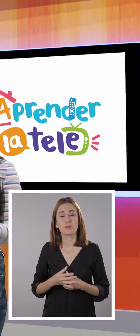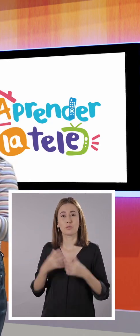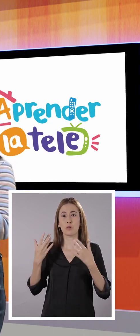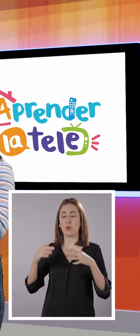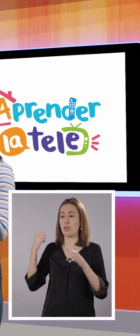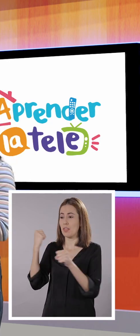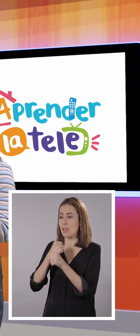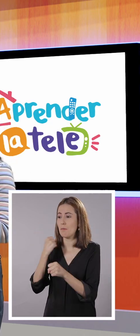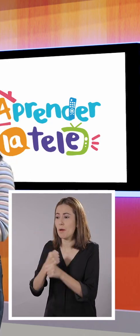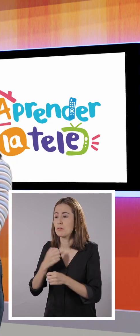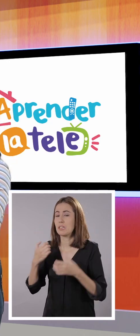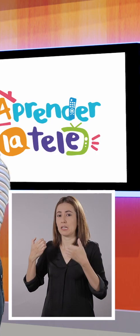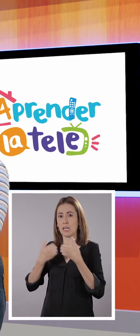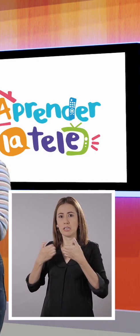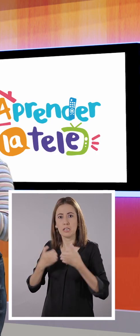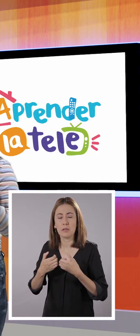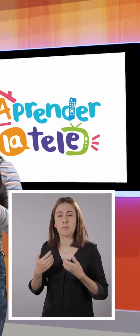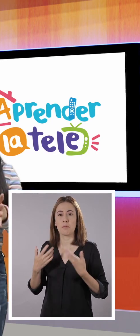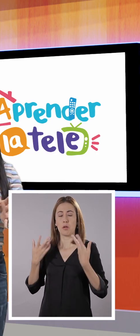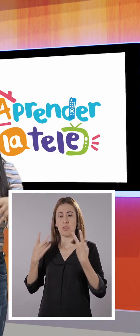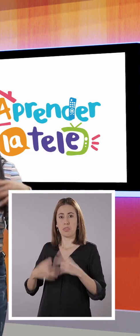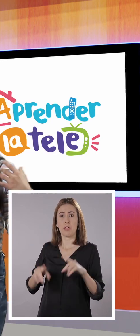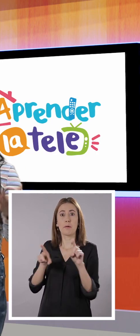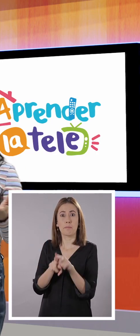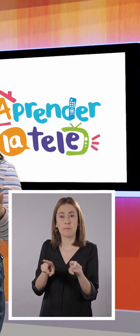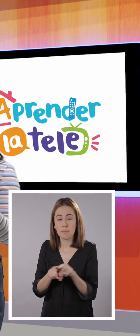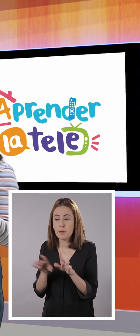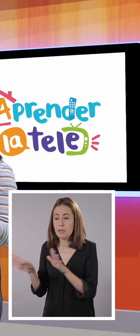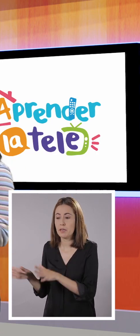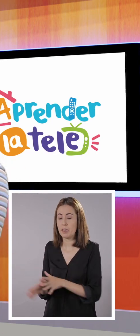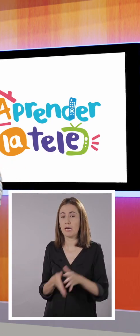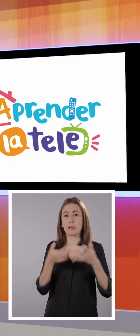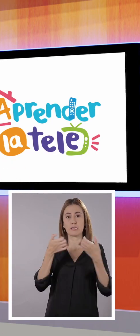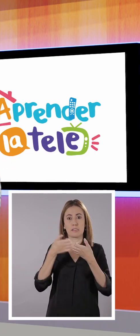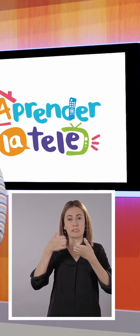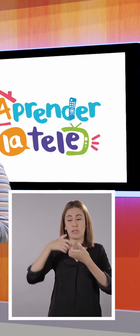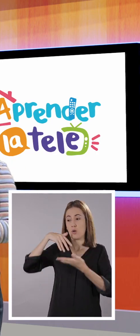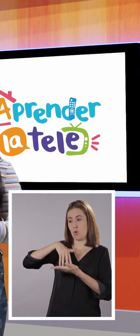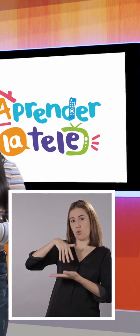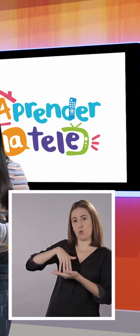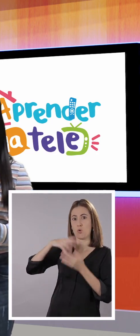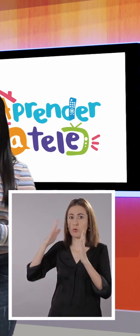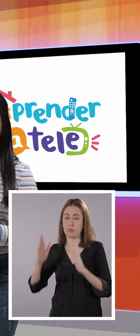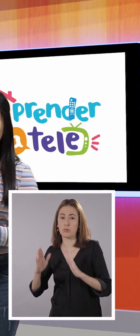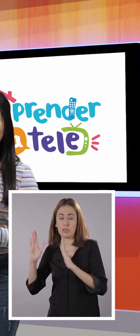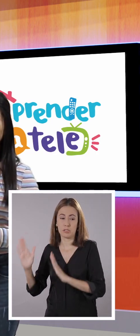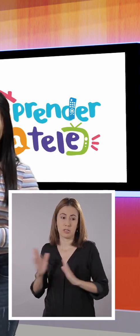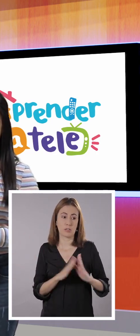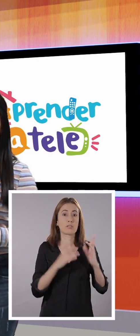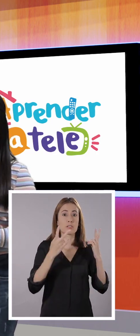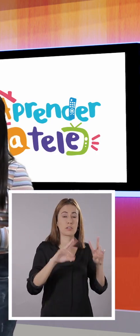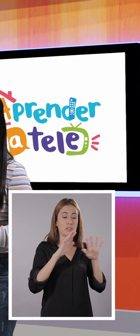equipo, nos ayudábamos e hicimos muchas cosas en pro de los estudiantes. Sí, y bueno, teniendo en cuenta que hoy en día, por